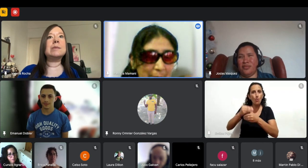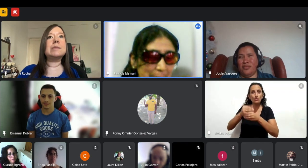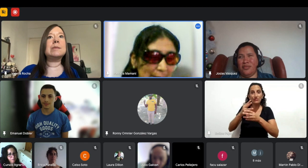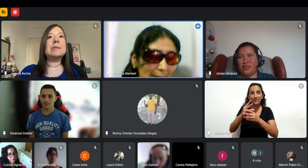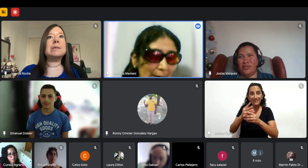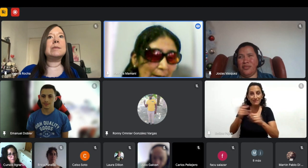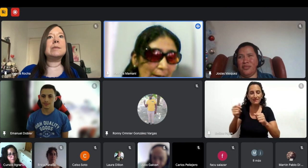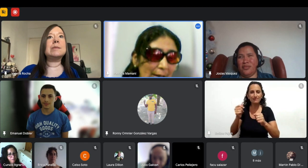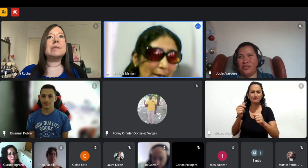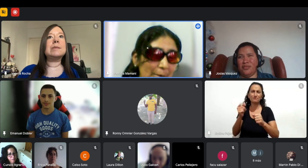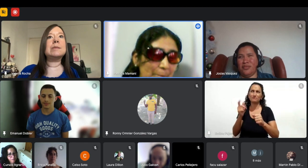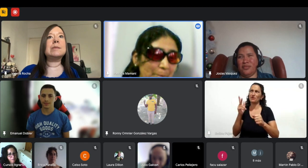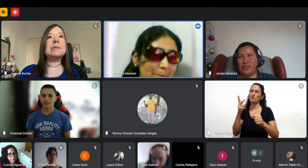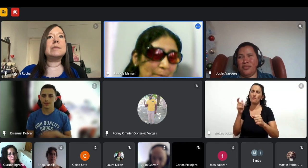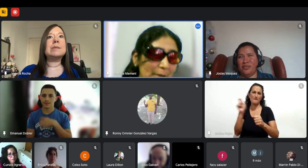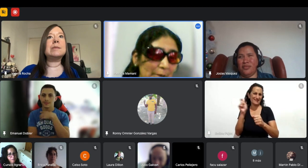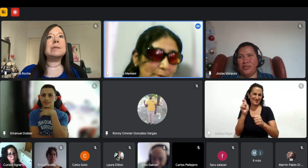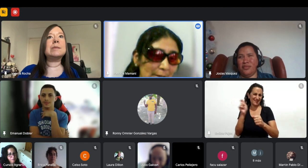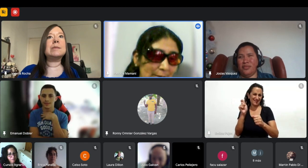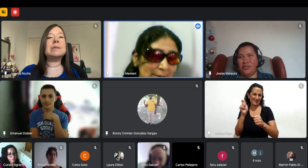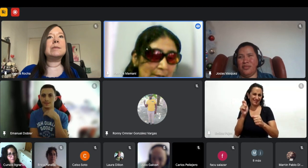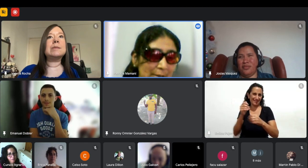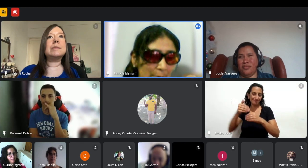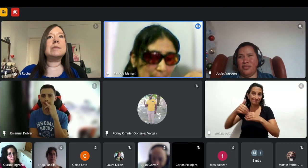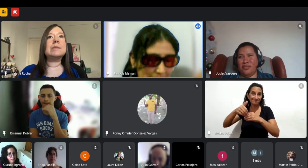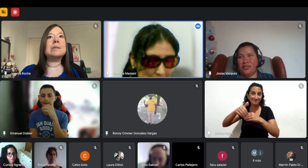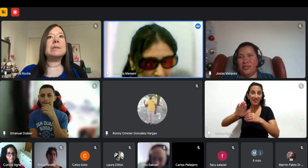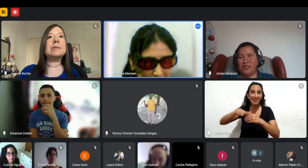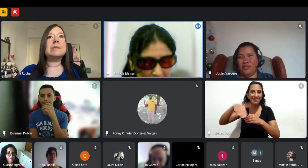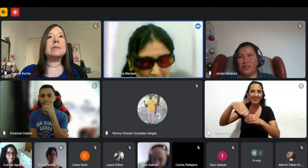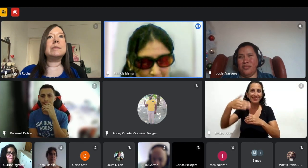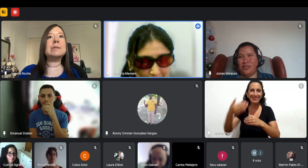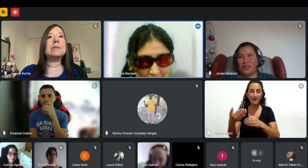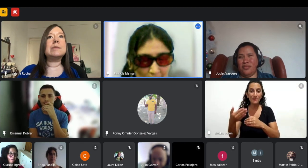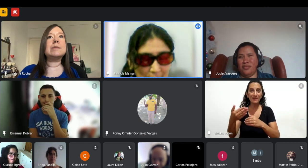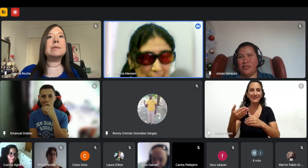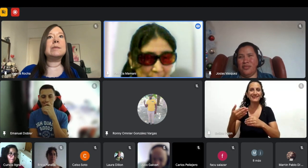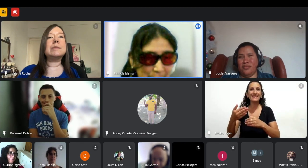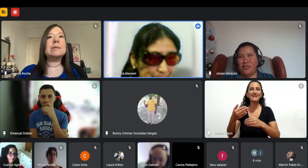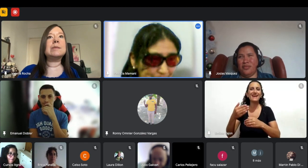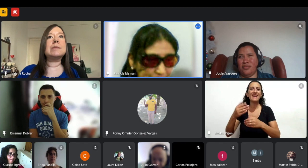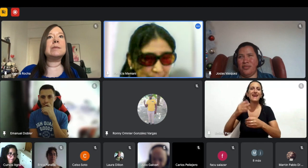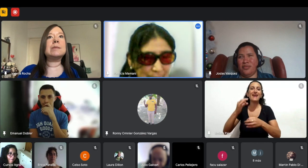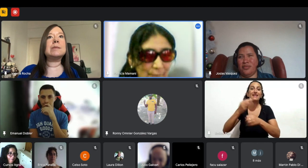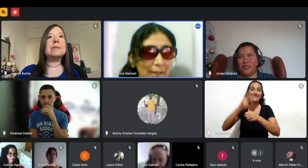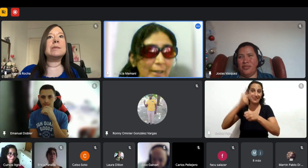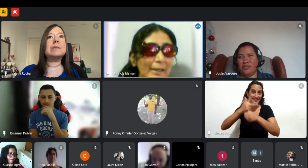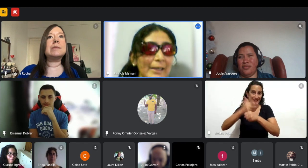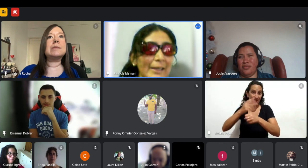me anoté para estudiar la tecnicatura en programación